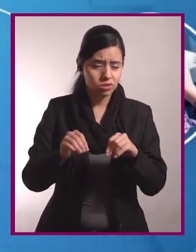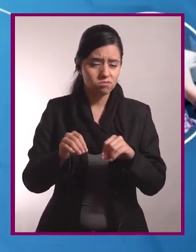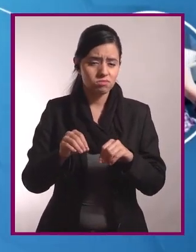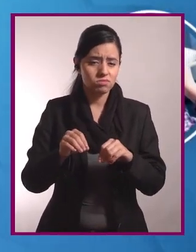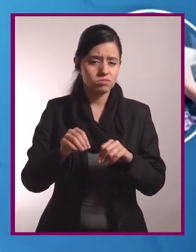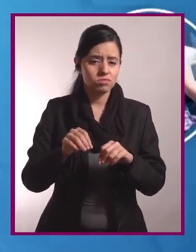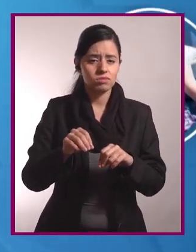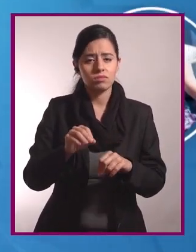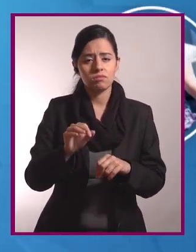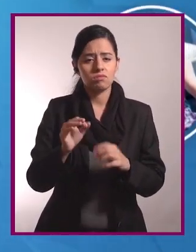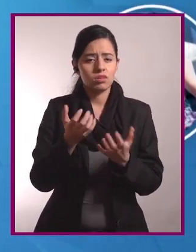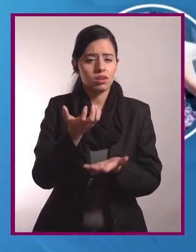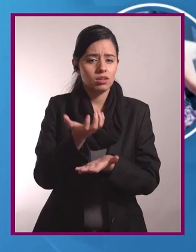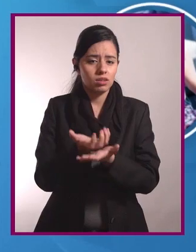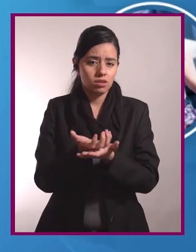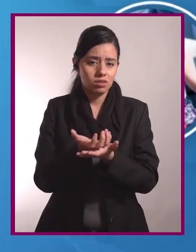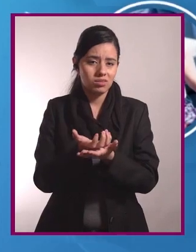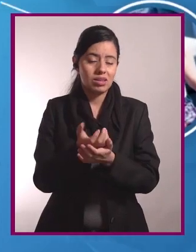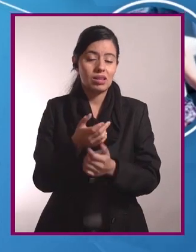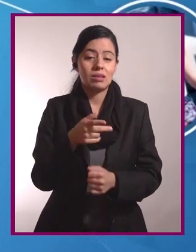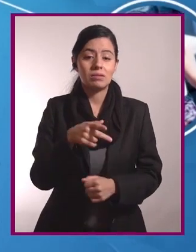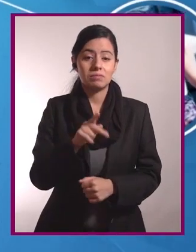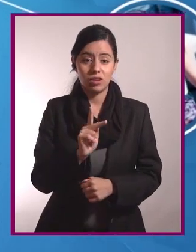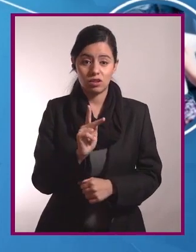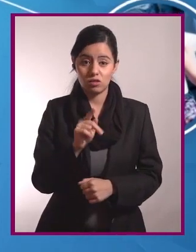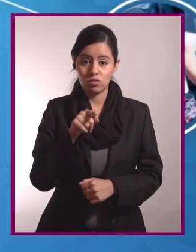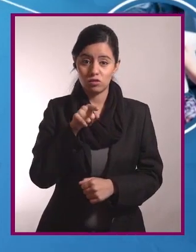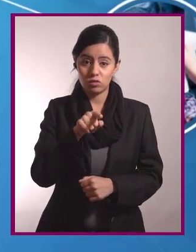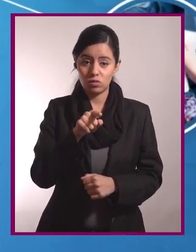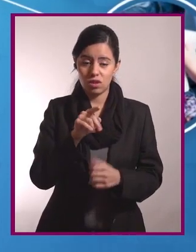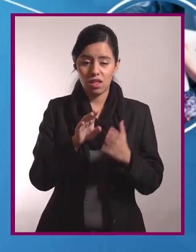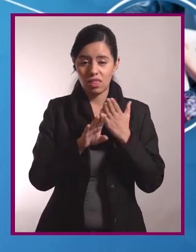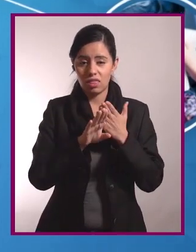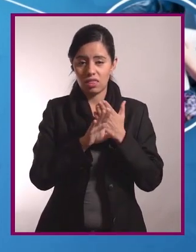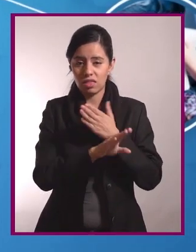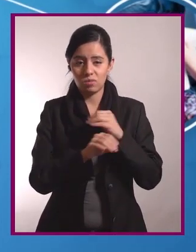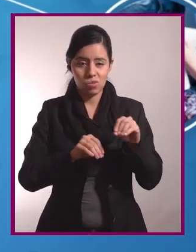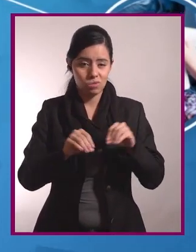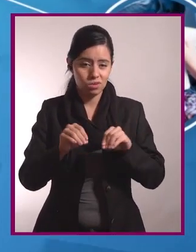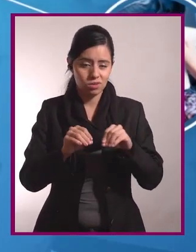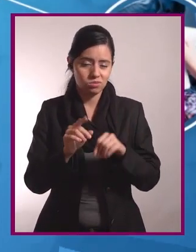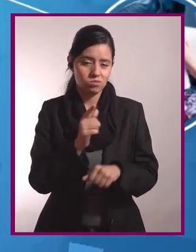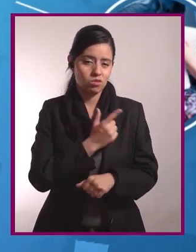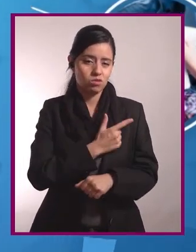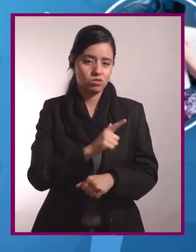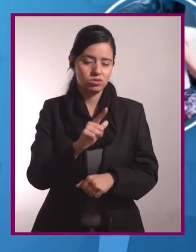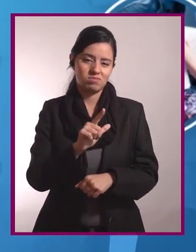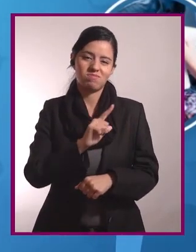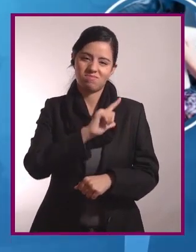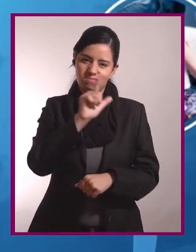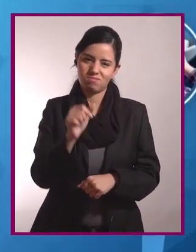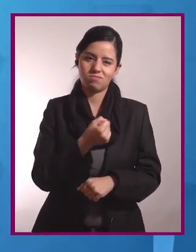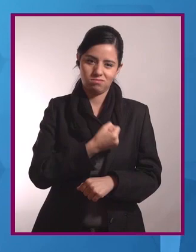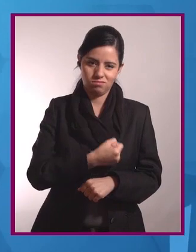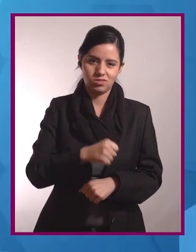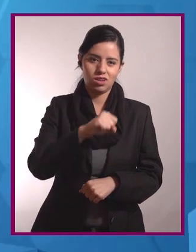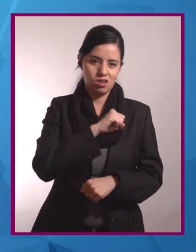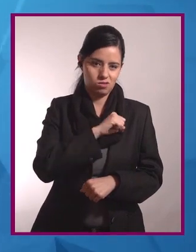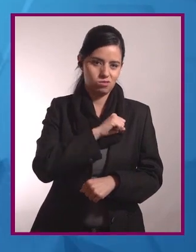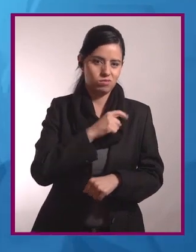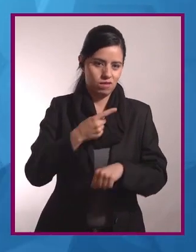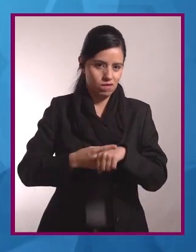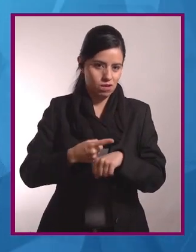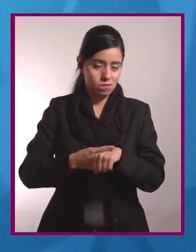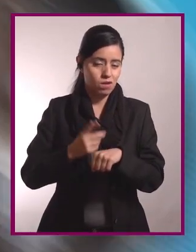cuerpo. El problema es que dejar fuera de nuestra vida el movimiento repercute en nuestra salud presente y